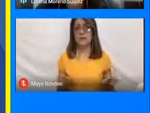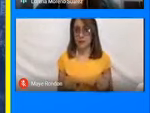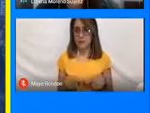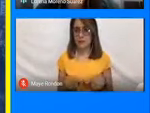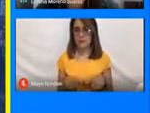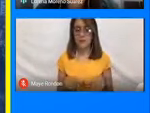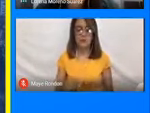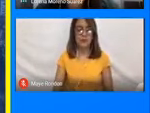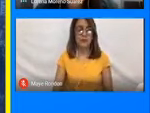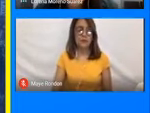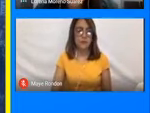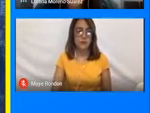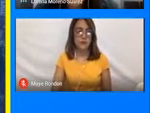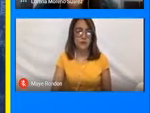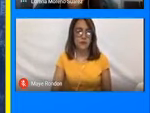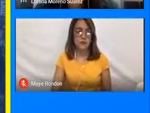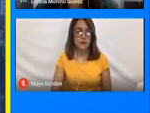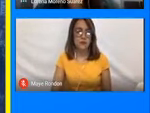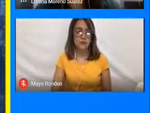Siguiente, por favor.